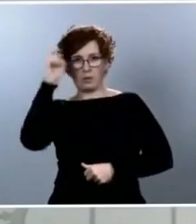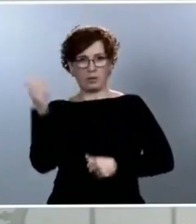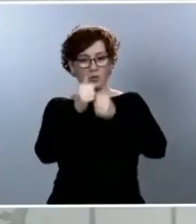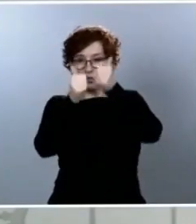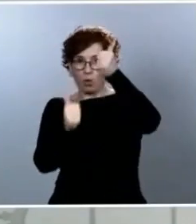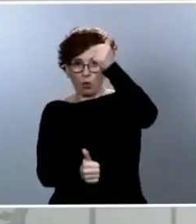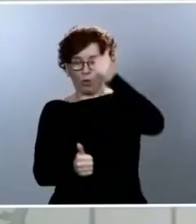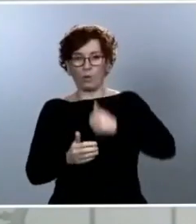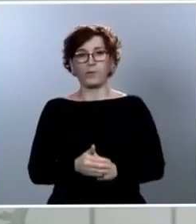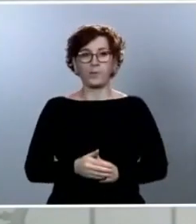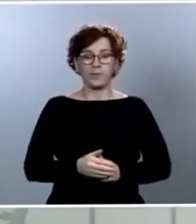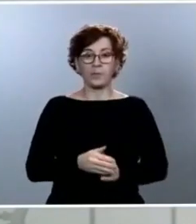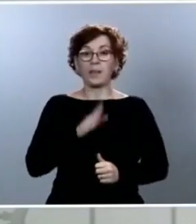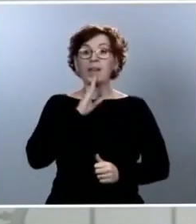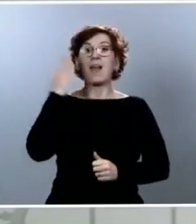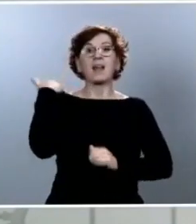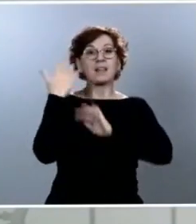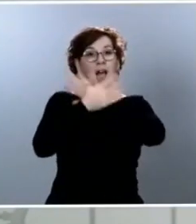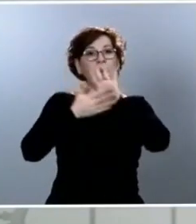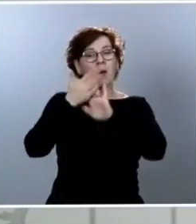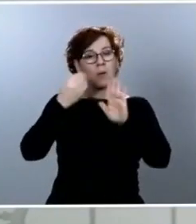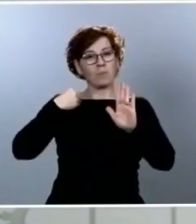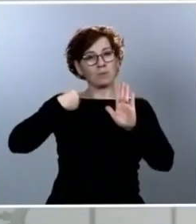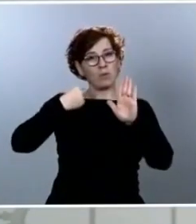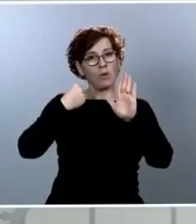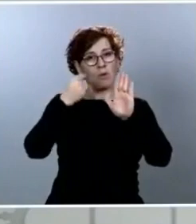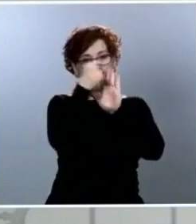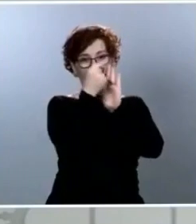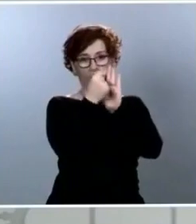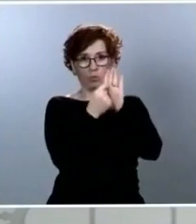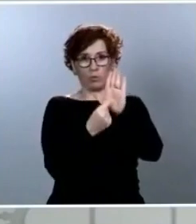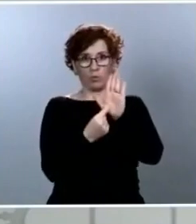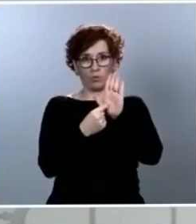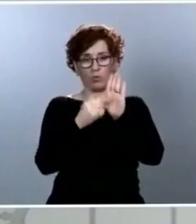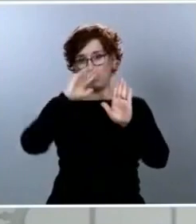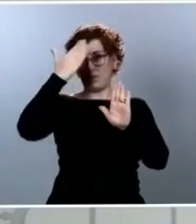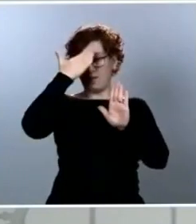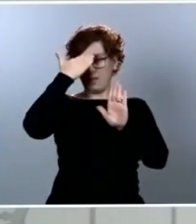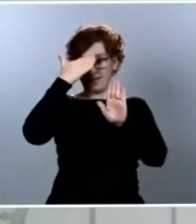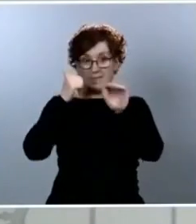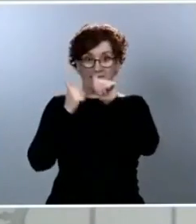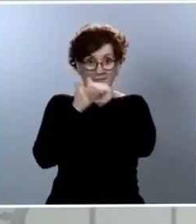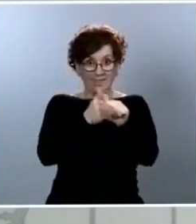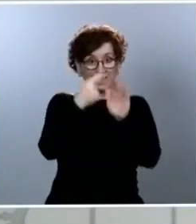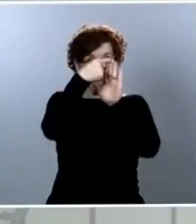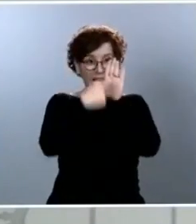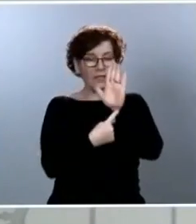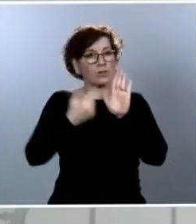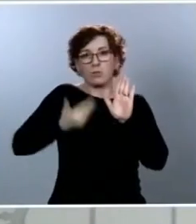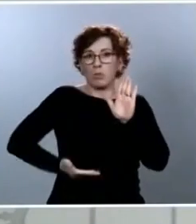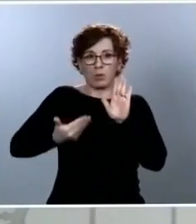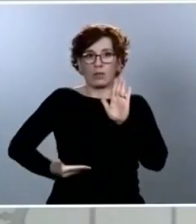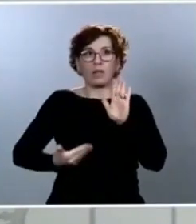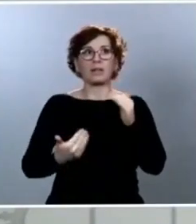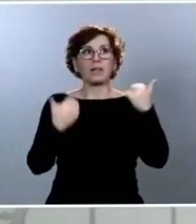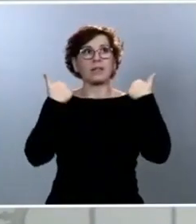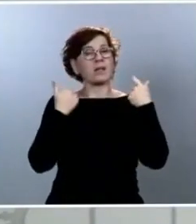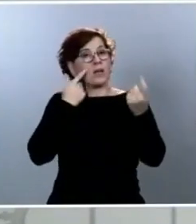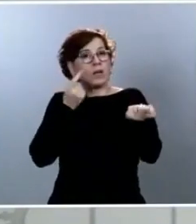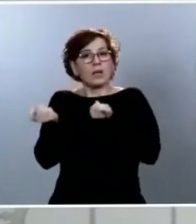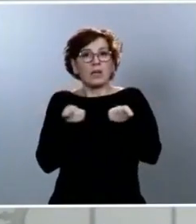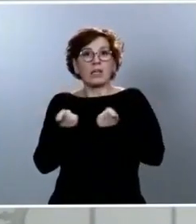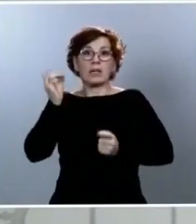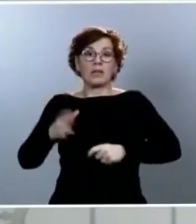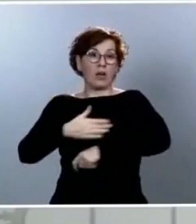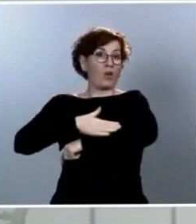Ese cuadro de mandos es importante que esté, digamos, principalmente coordinado por el gobierno de España. Es un cuadro de mandos que nos va a